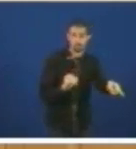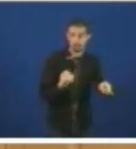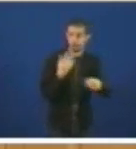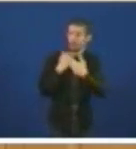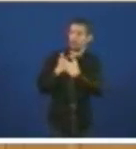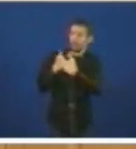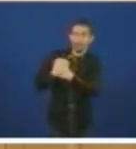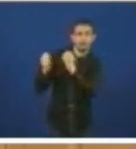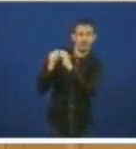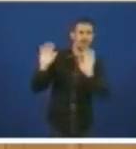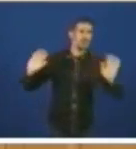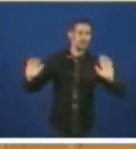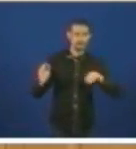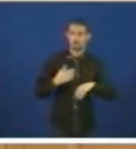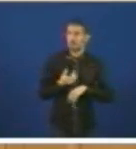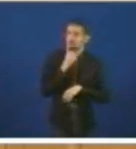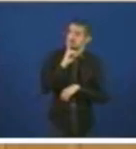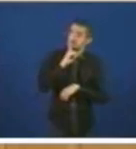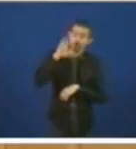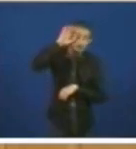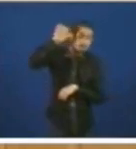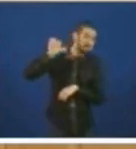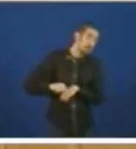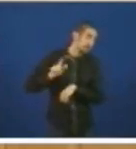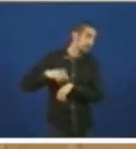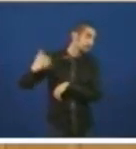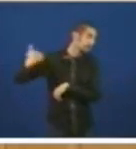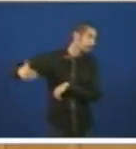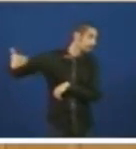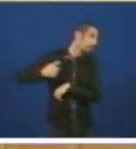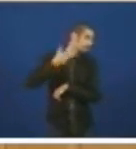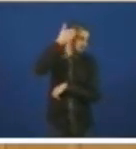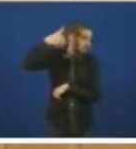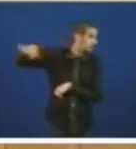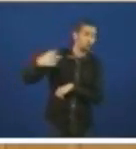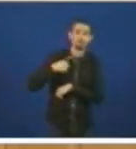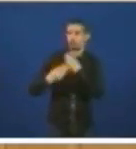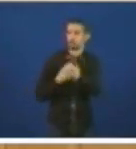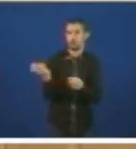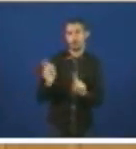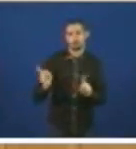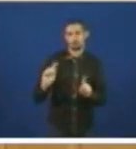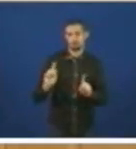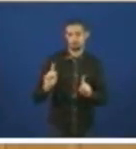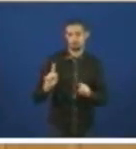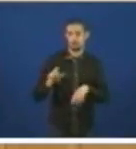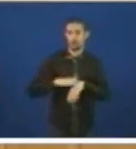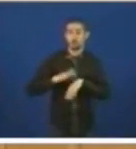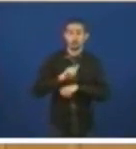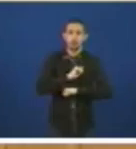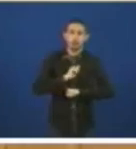o tempo podería agora mesmo calar e deixar pasar o tempo estou no meu dereito non o vou facer porque agardo